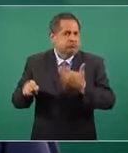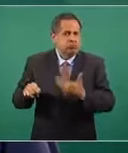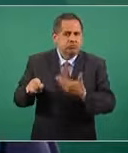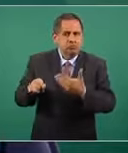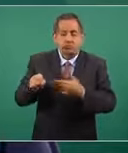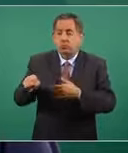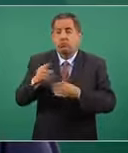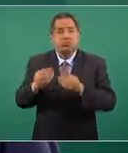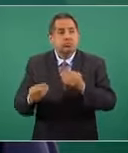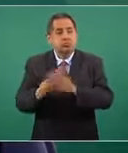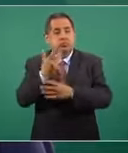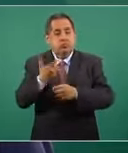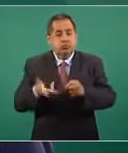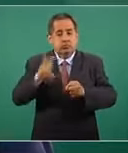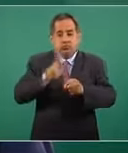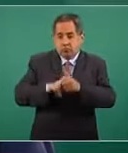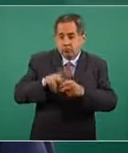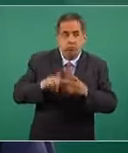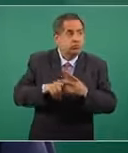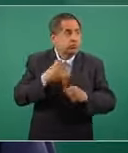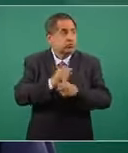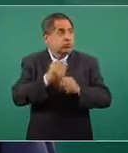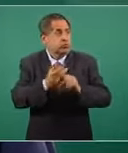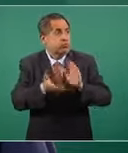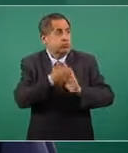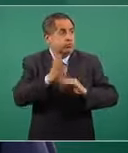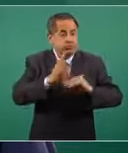hospitales, ampliando hospitales.